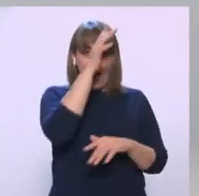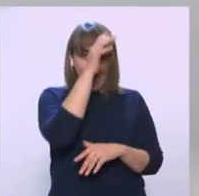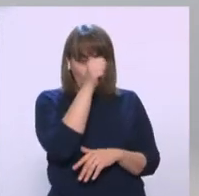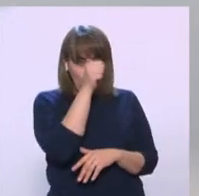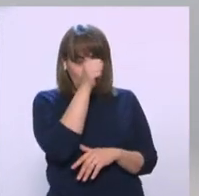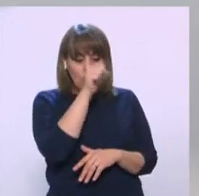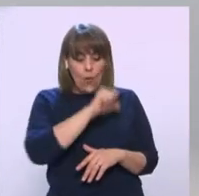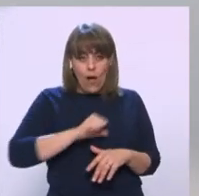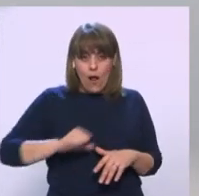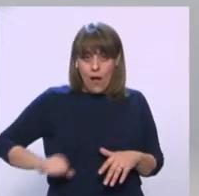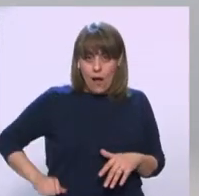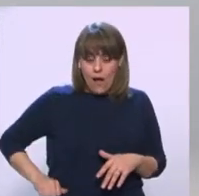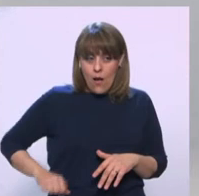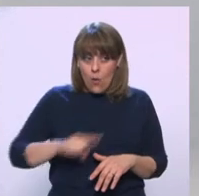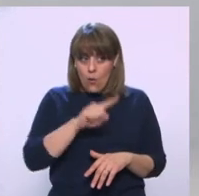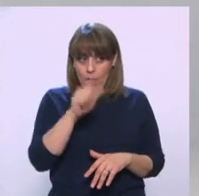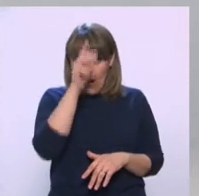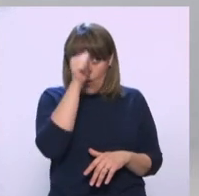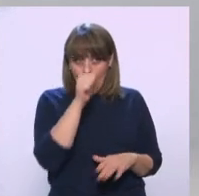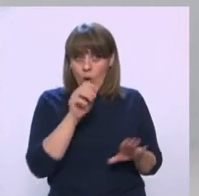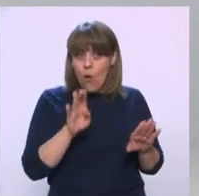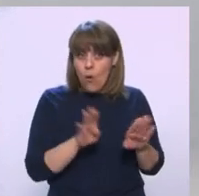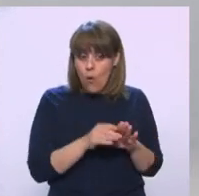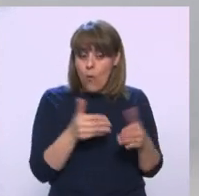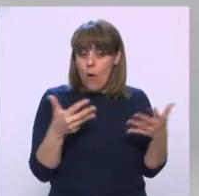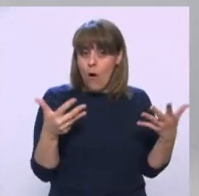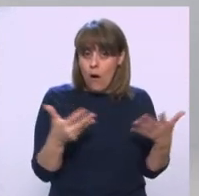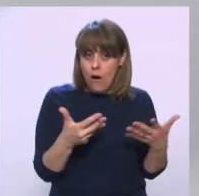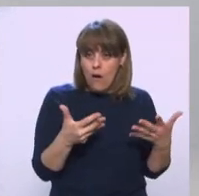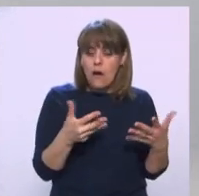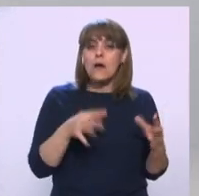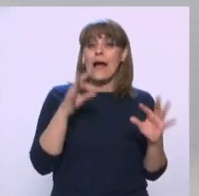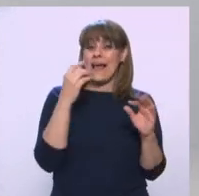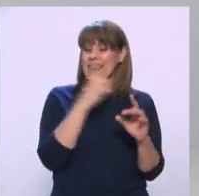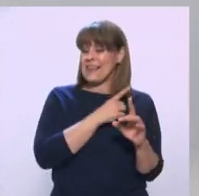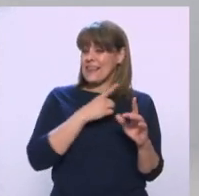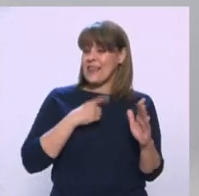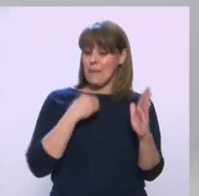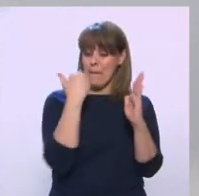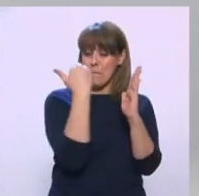las alcaldías tendrán que cumplir con todo